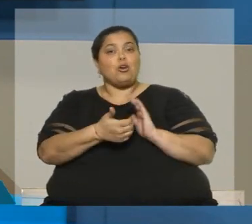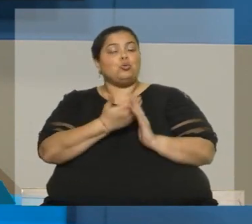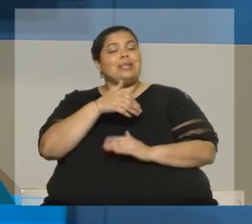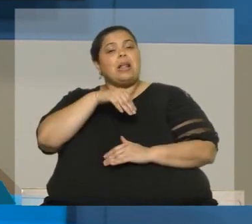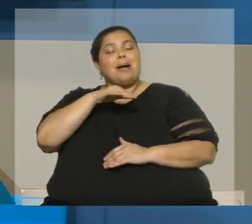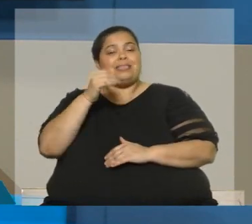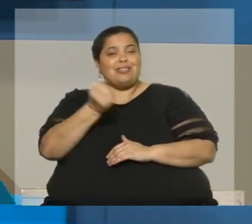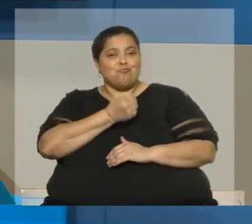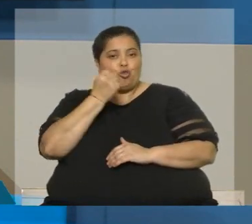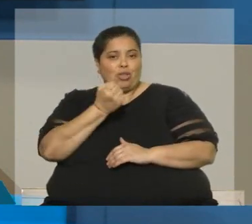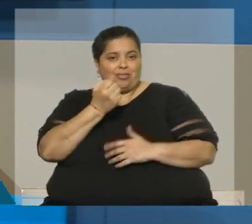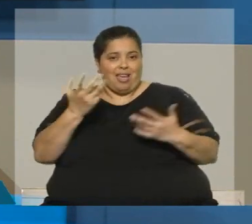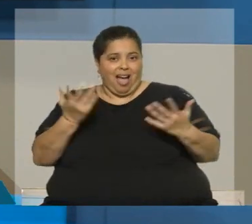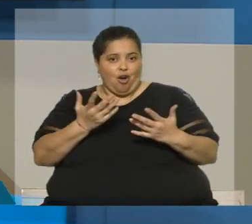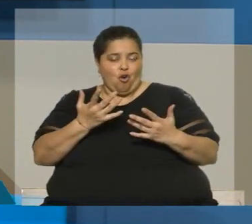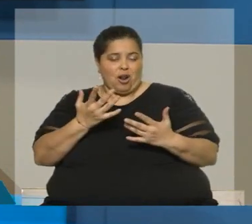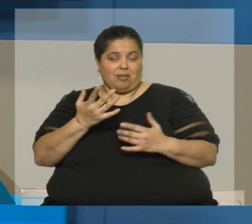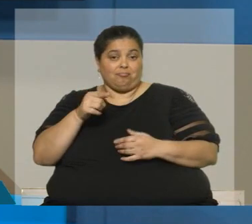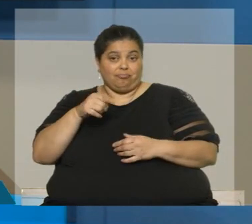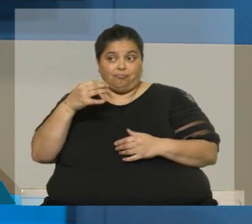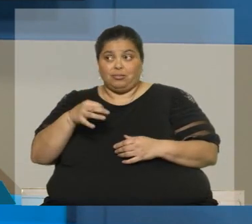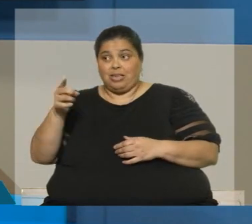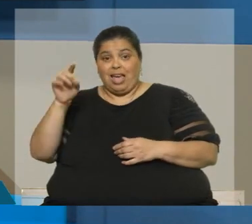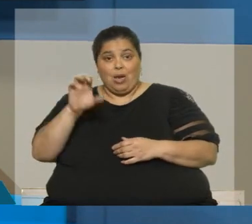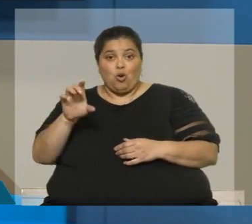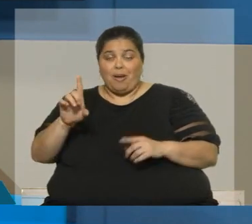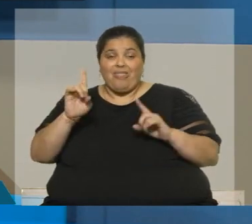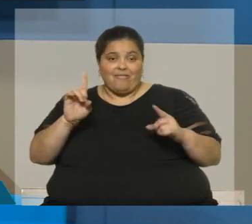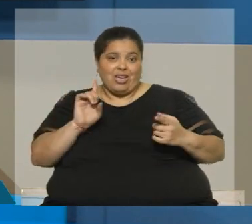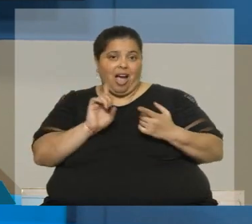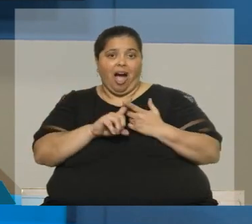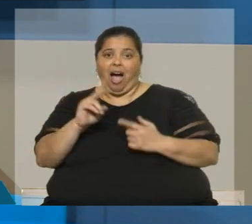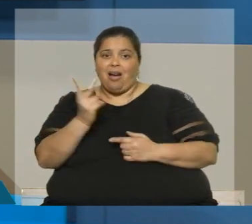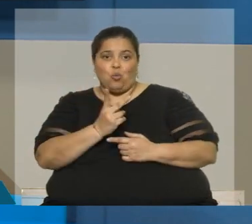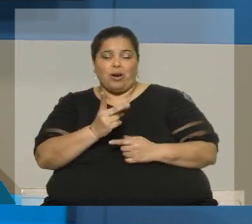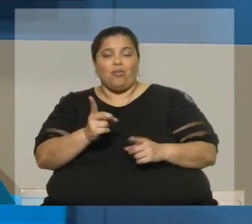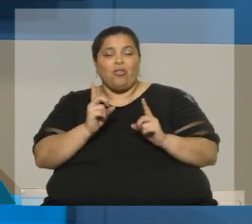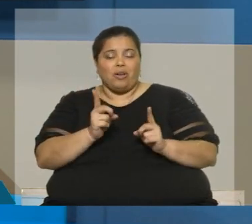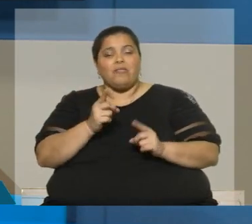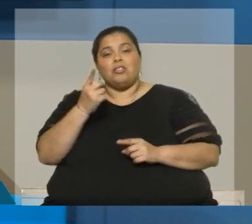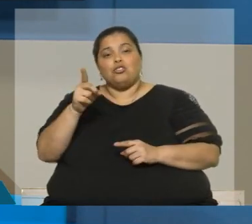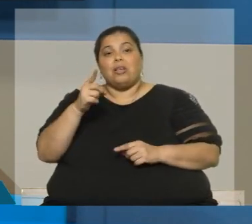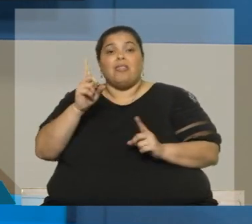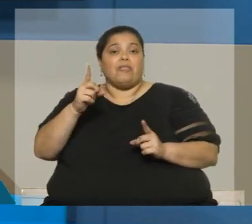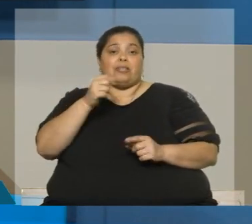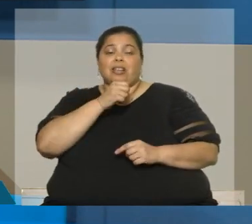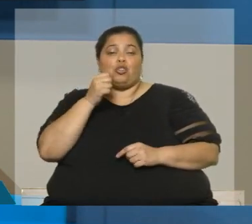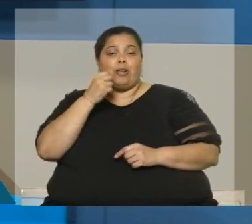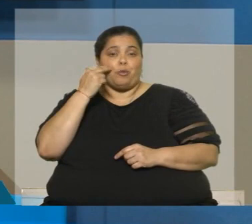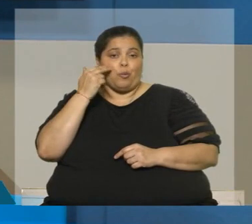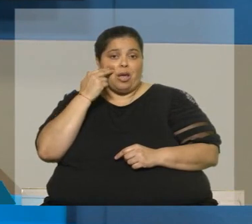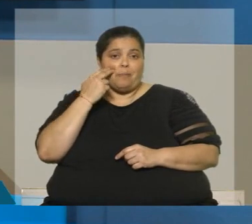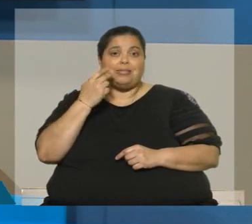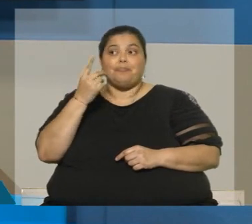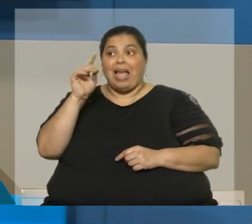ahora mismo Europa encima de la mesa, requiere altura de miras y requiere resolver aquellos problemas que los europeos